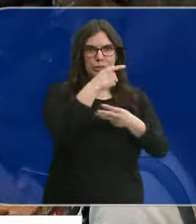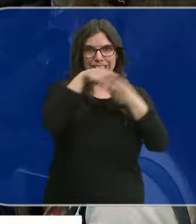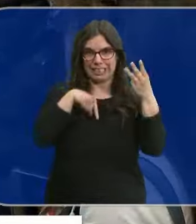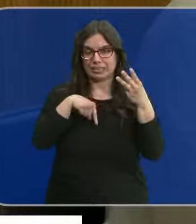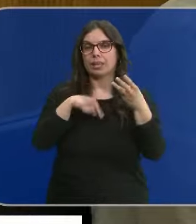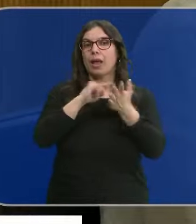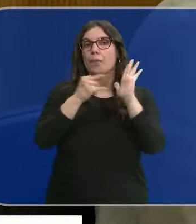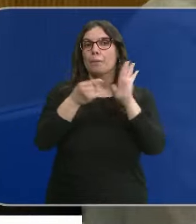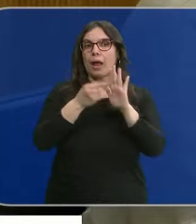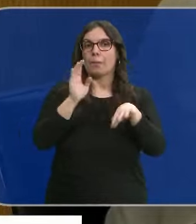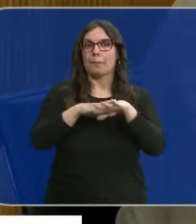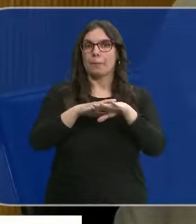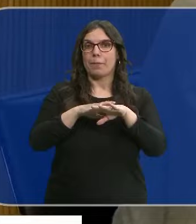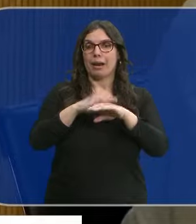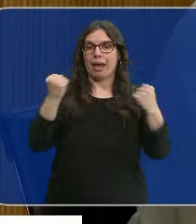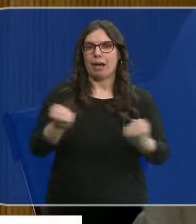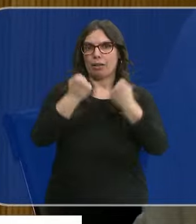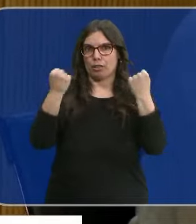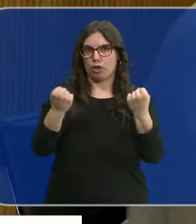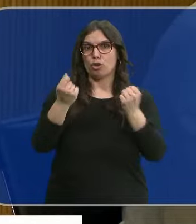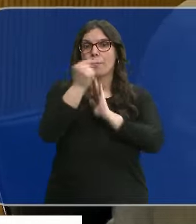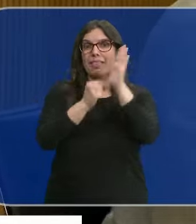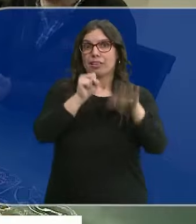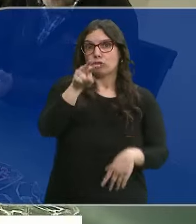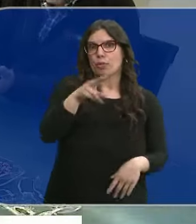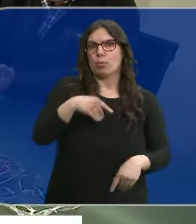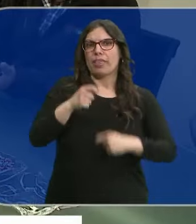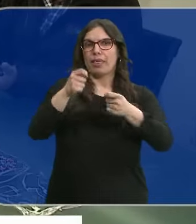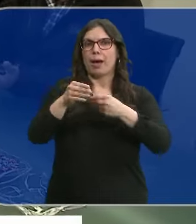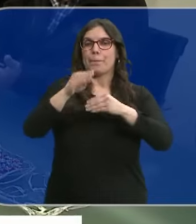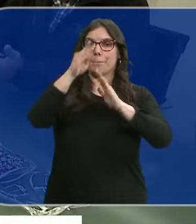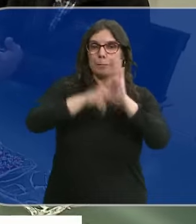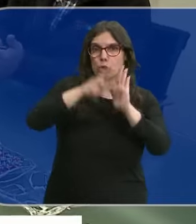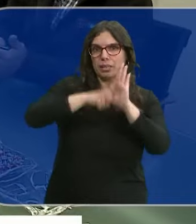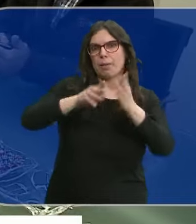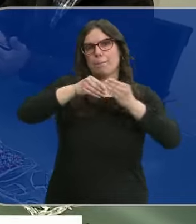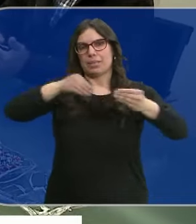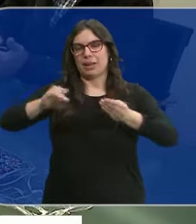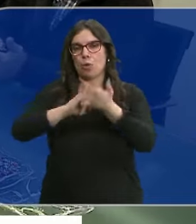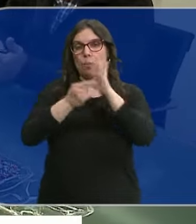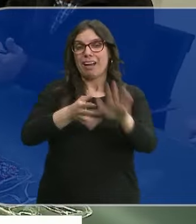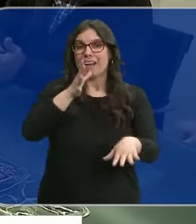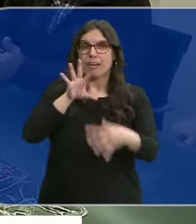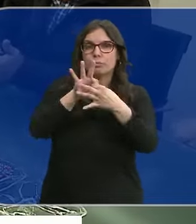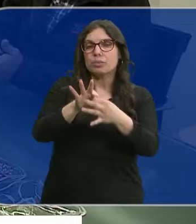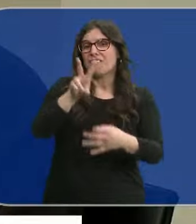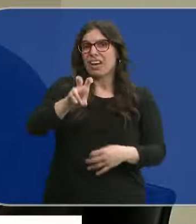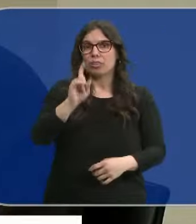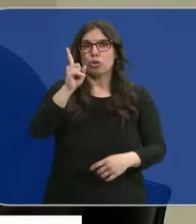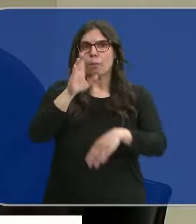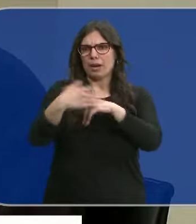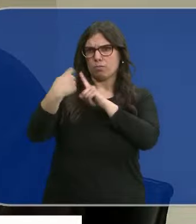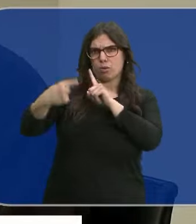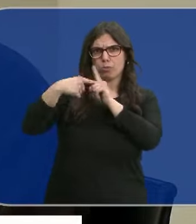de aguas subterráneas con 12 medidas que permitan flexibilizar la normativa de un plan hidrológico que dicen solo sirve para